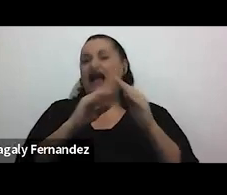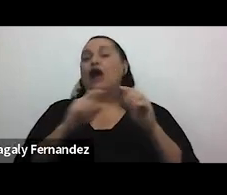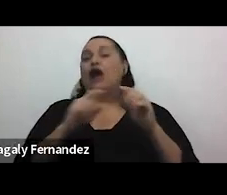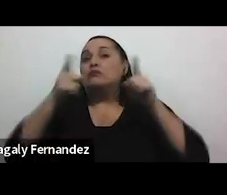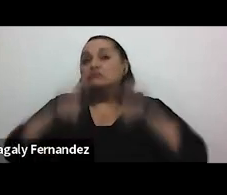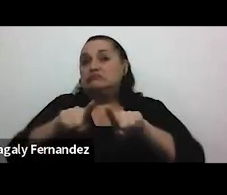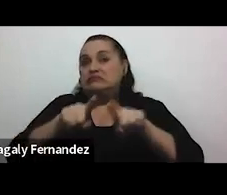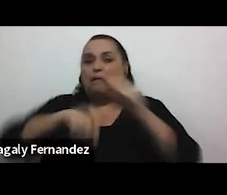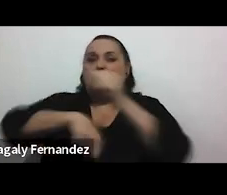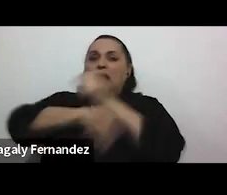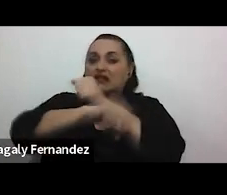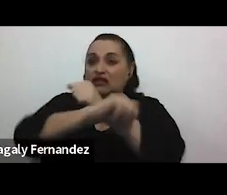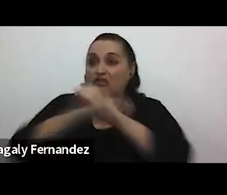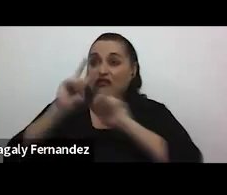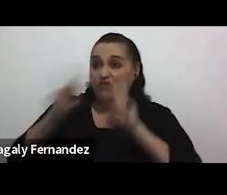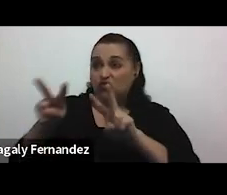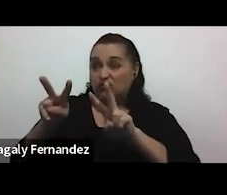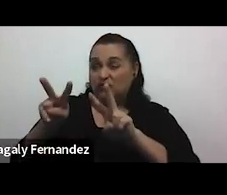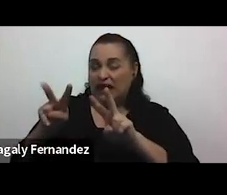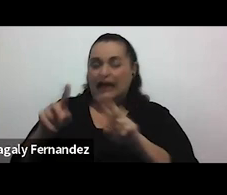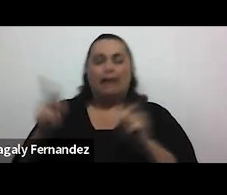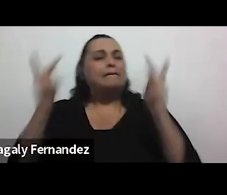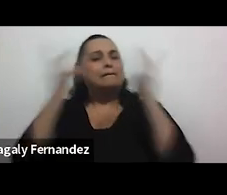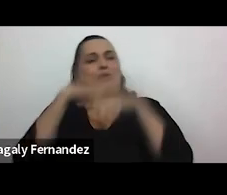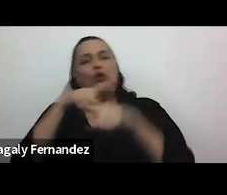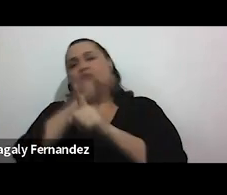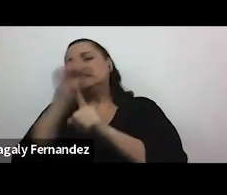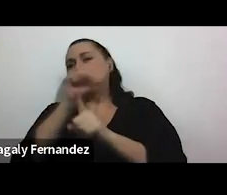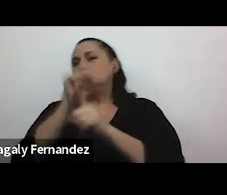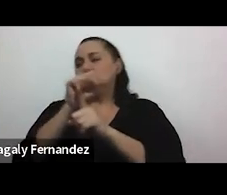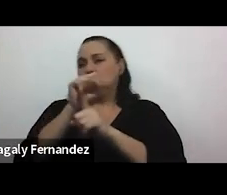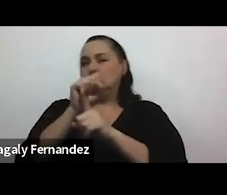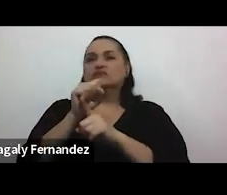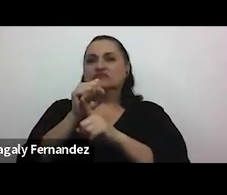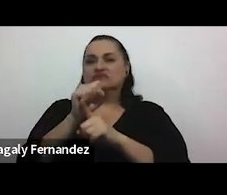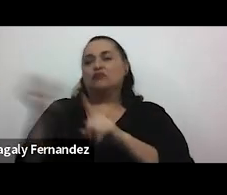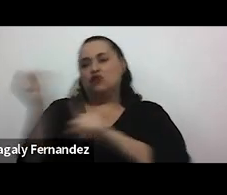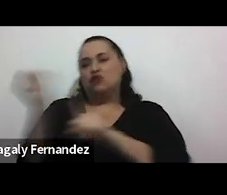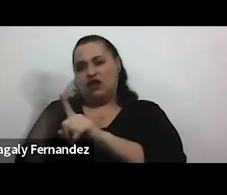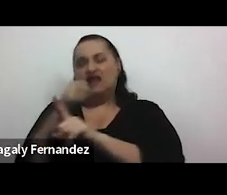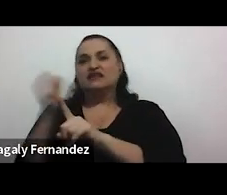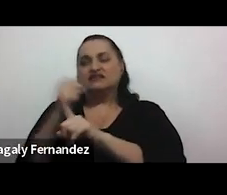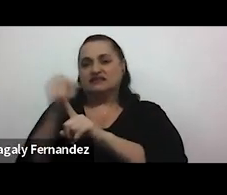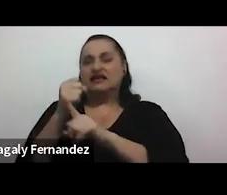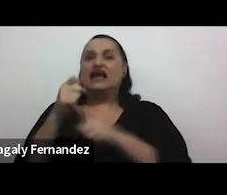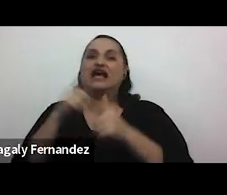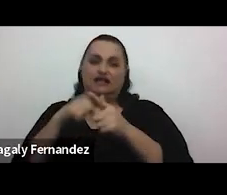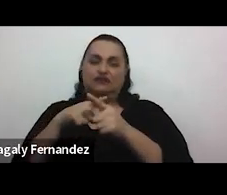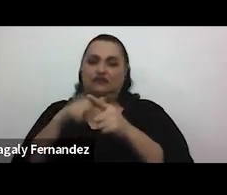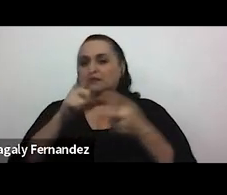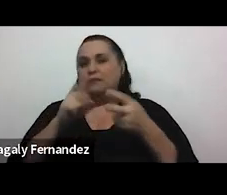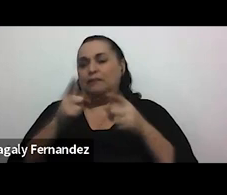que hacen que se agraven las situaciones de violencia y con ello aumenten también las denuncias sobre eso.